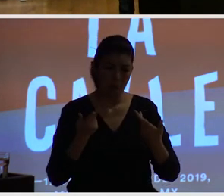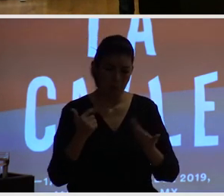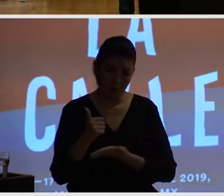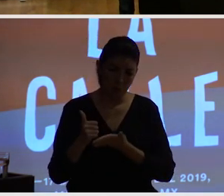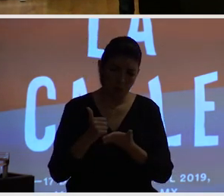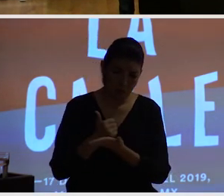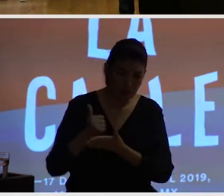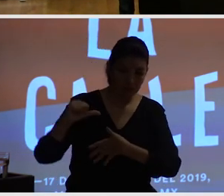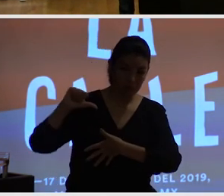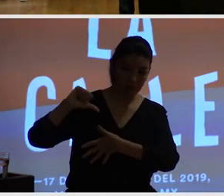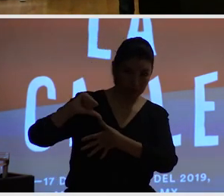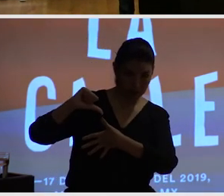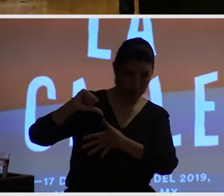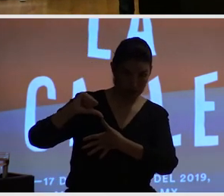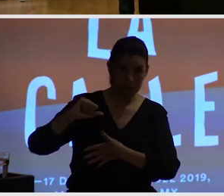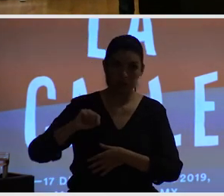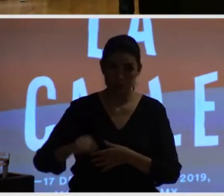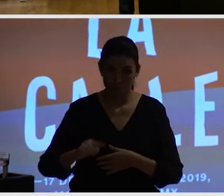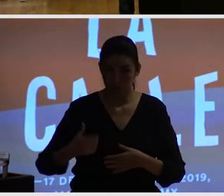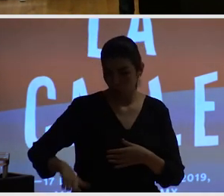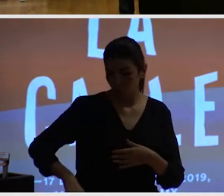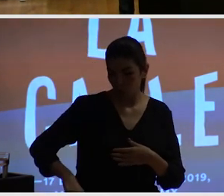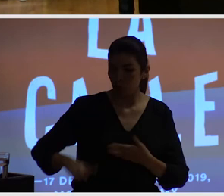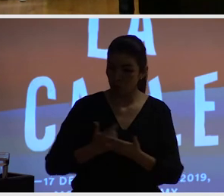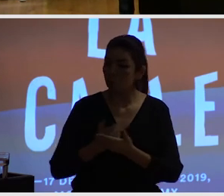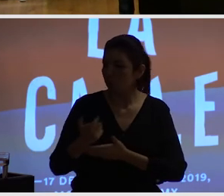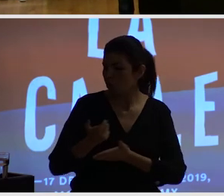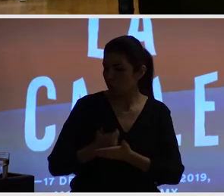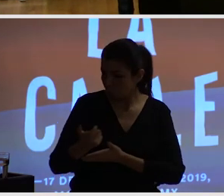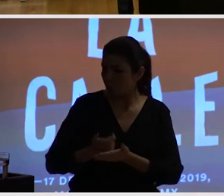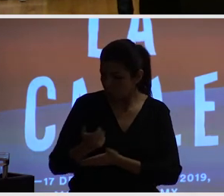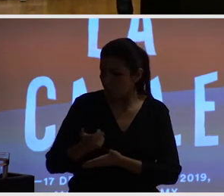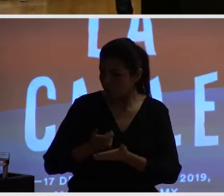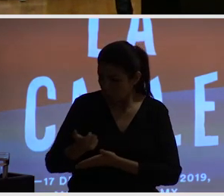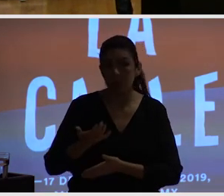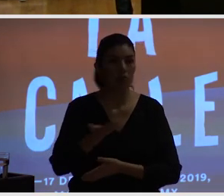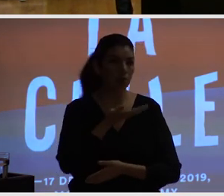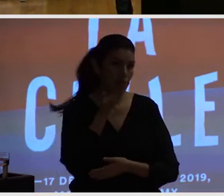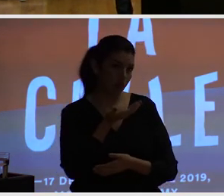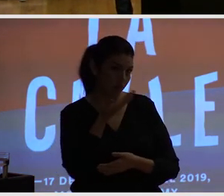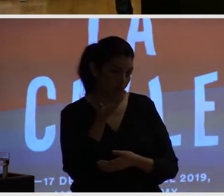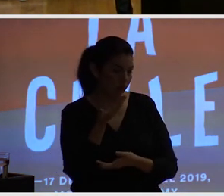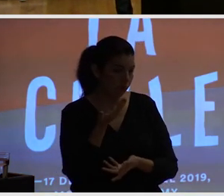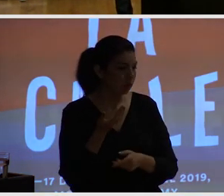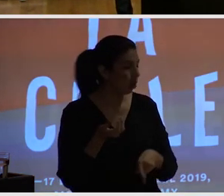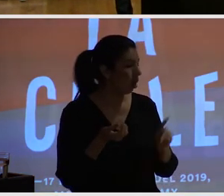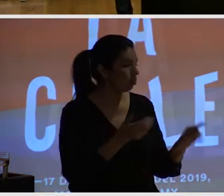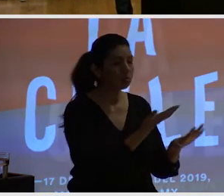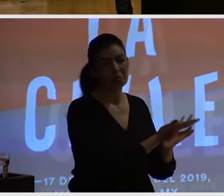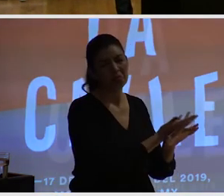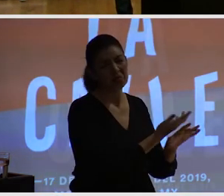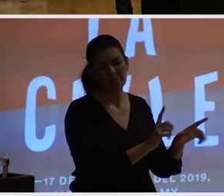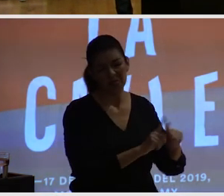digamos a partir del sector público mientras en Estados Unidos todo lo hace el privado en las ciudades donde trabajamos nosotros